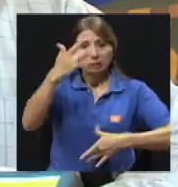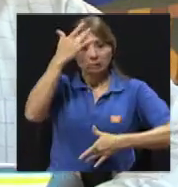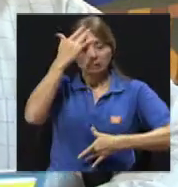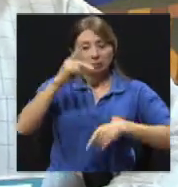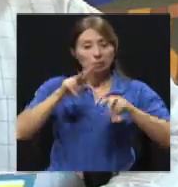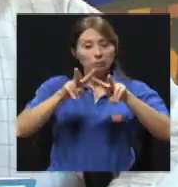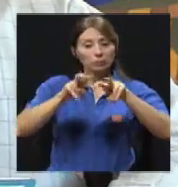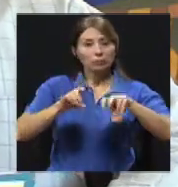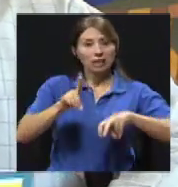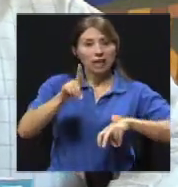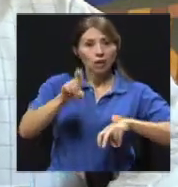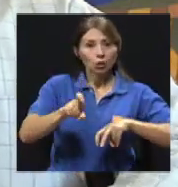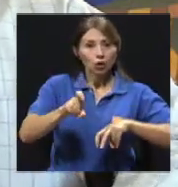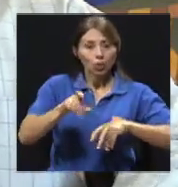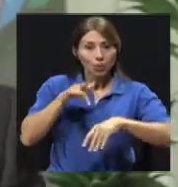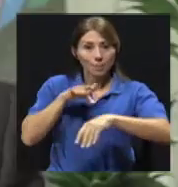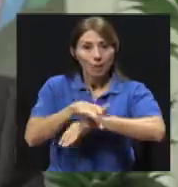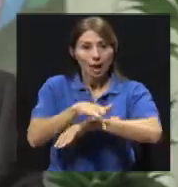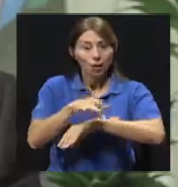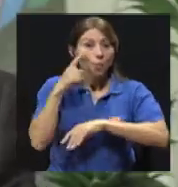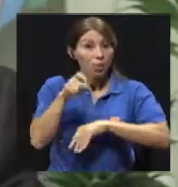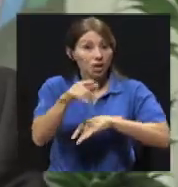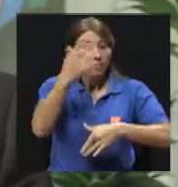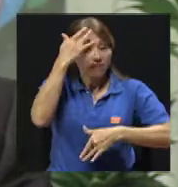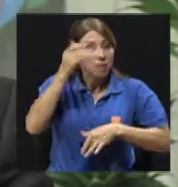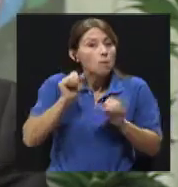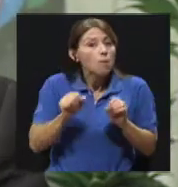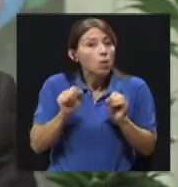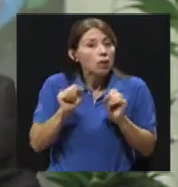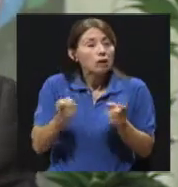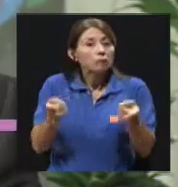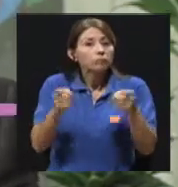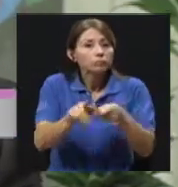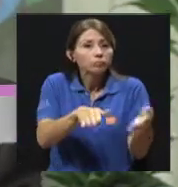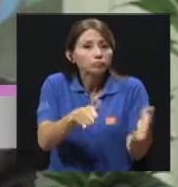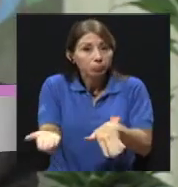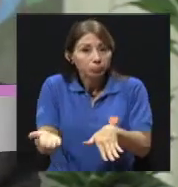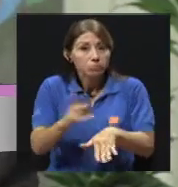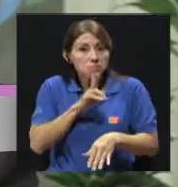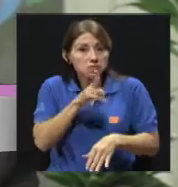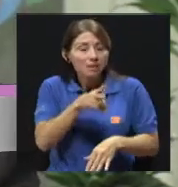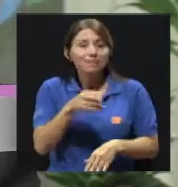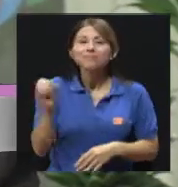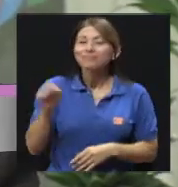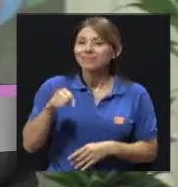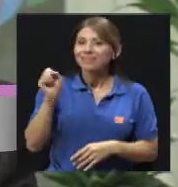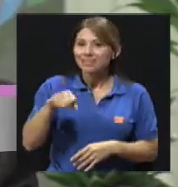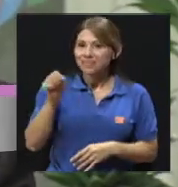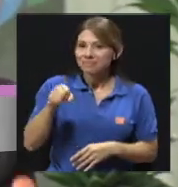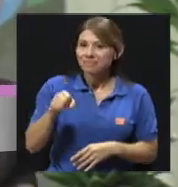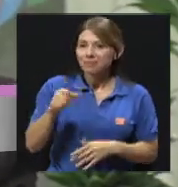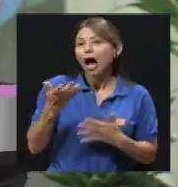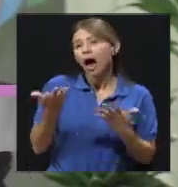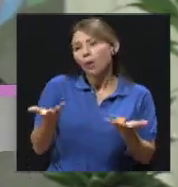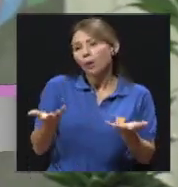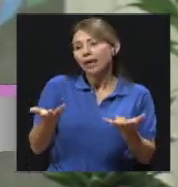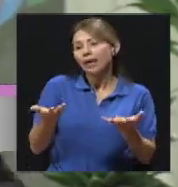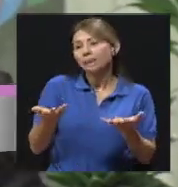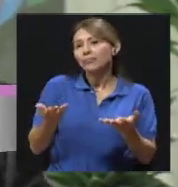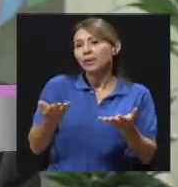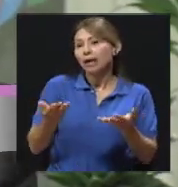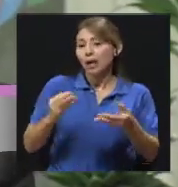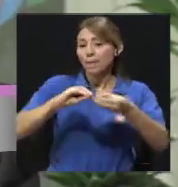potencialmente mortal. Sí, señor. Aunque la mortalidad, o sea, el porcentaje de personas que